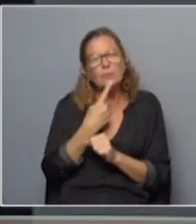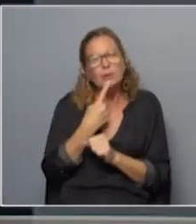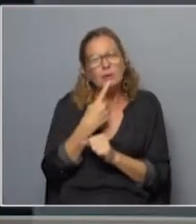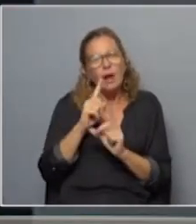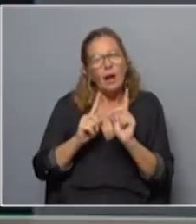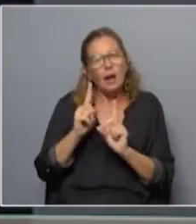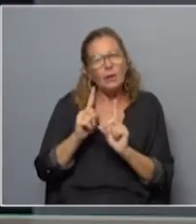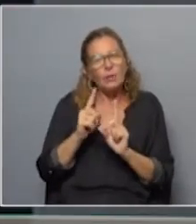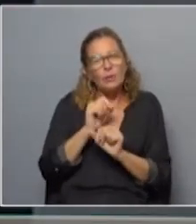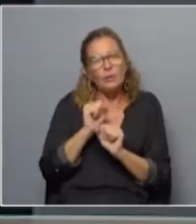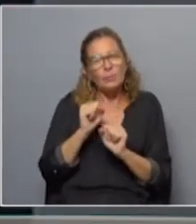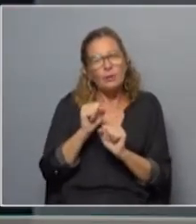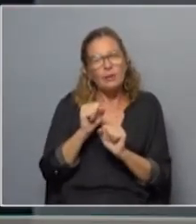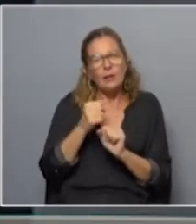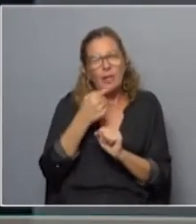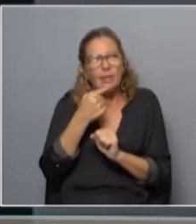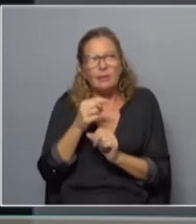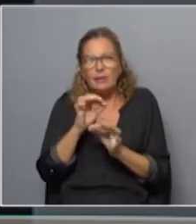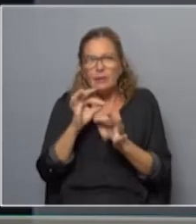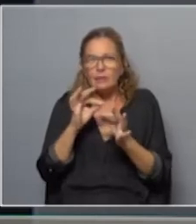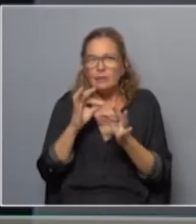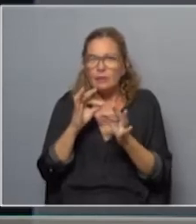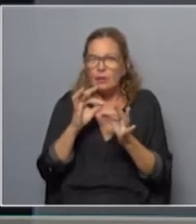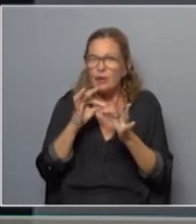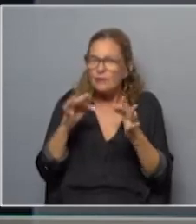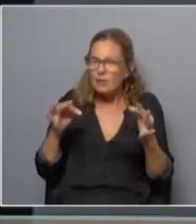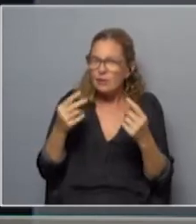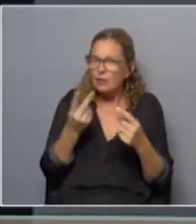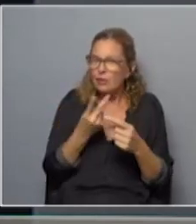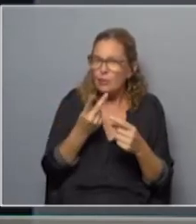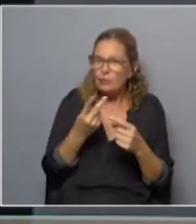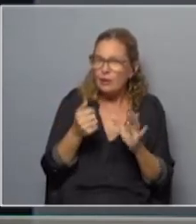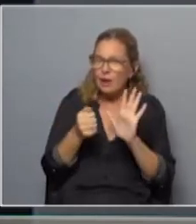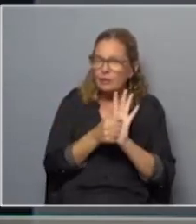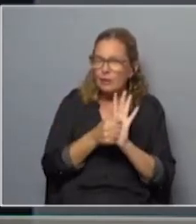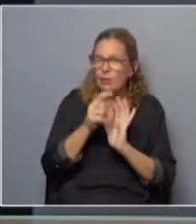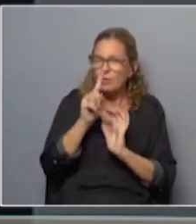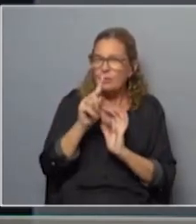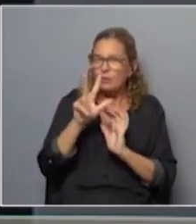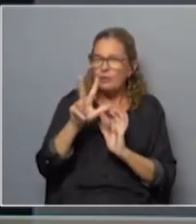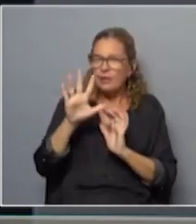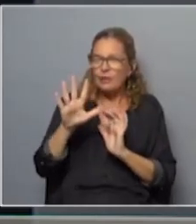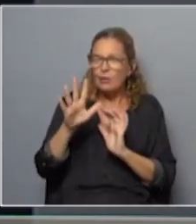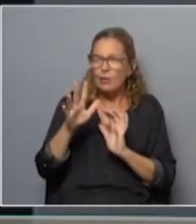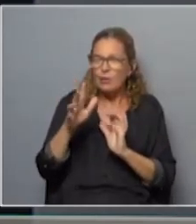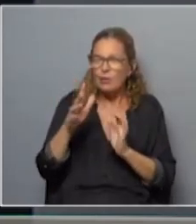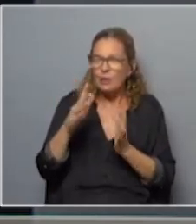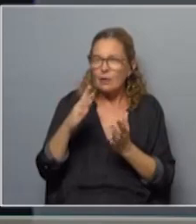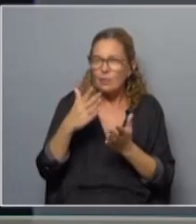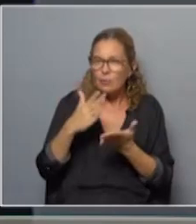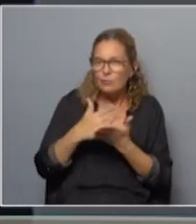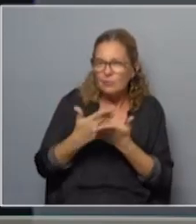algo que pueda definir la diferencia entre los artículos que sí y que no? ¿Hay una frontera ideológica